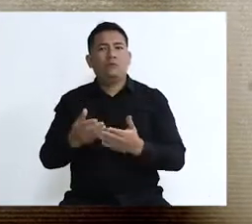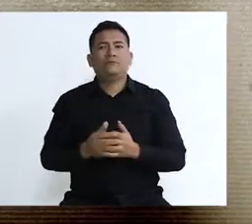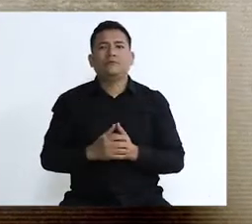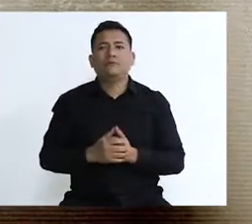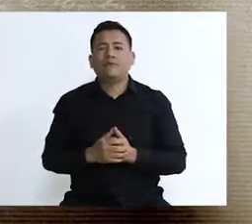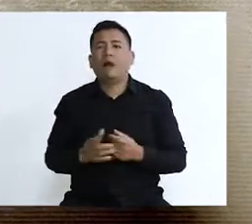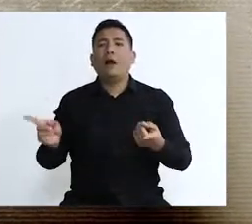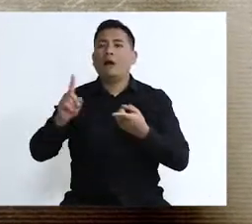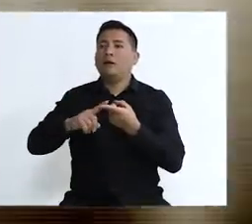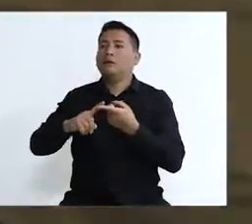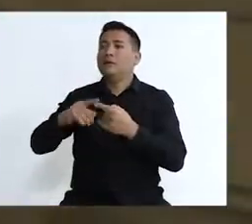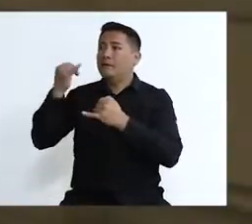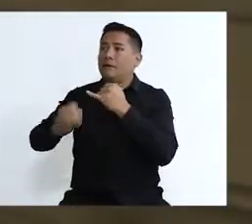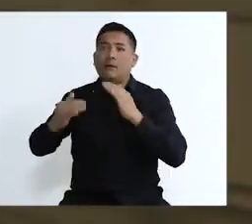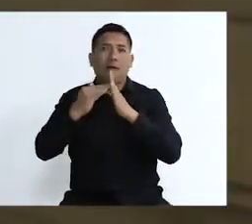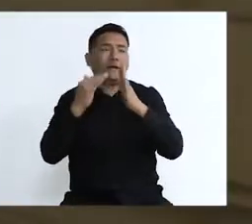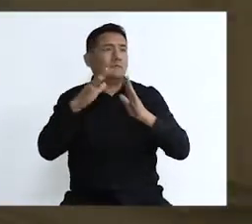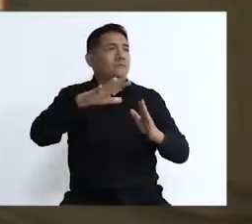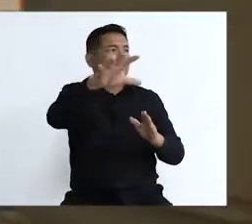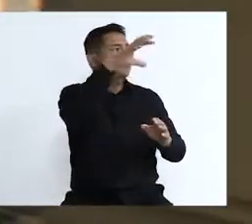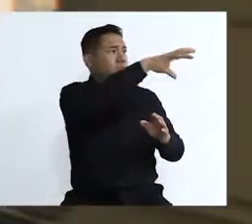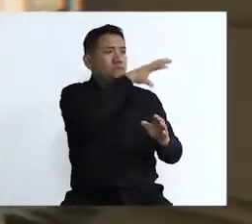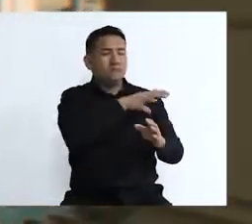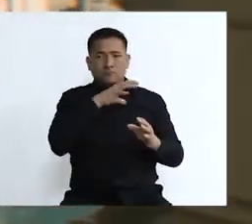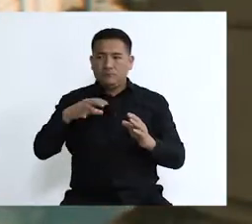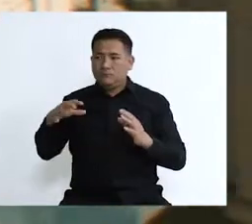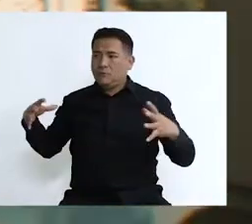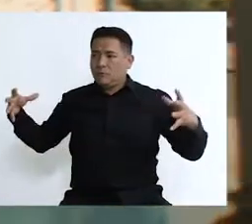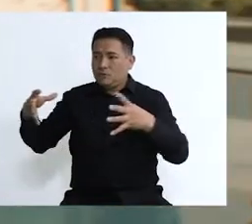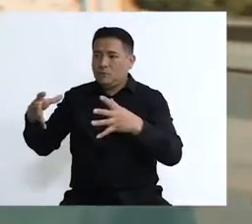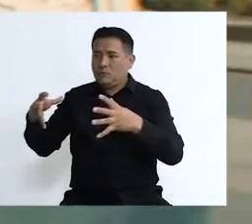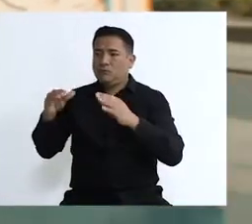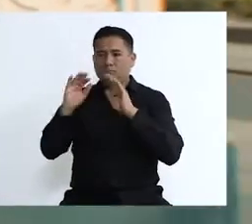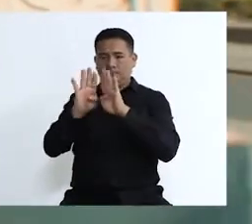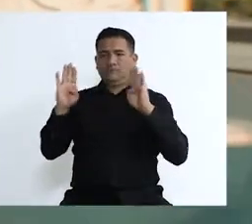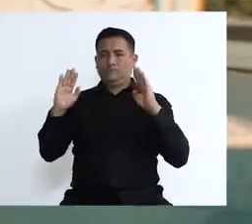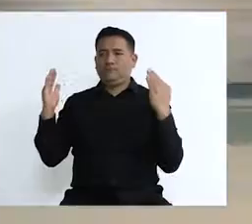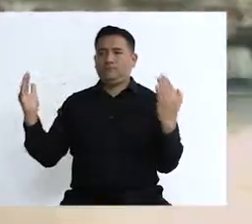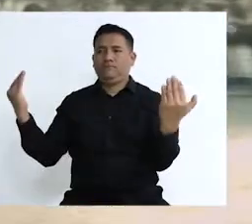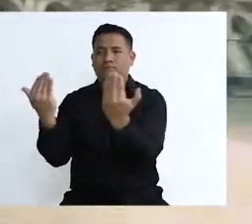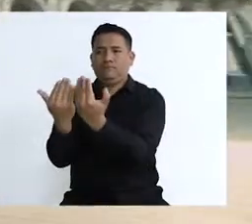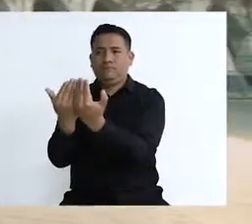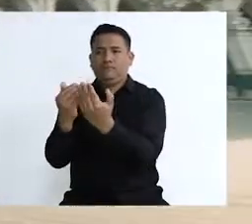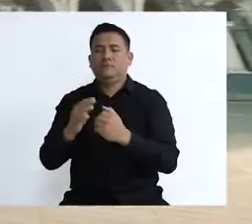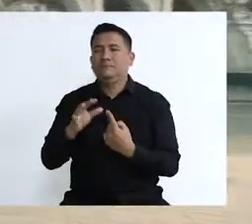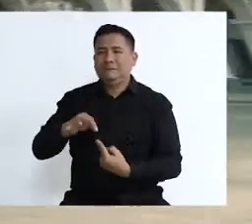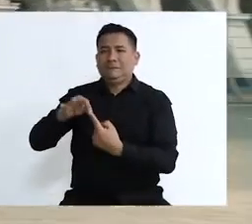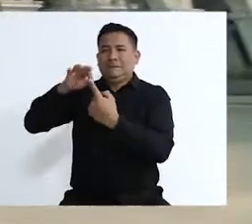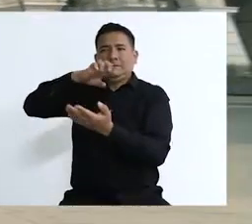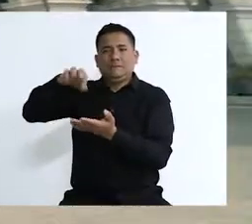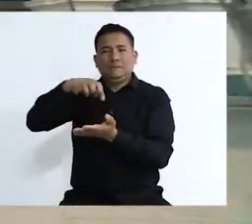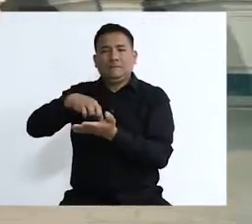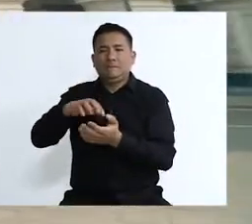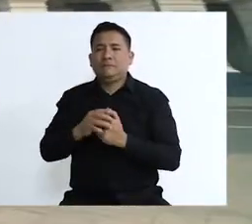después irían terminando los otros edificios con su característica academicista y neocolonial, que le dan una armonía y homogeneidad